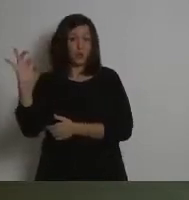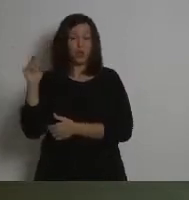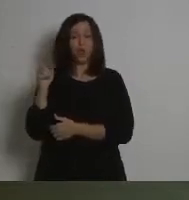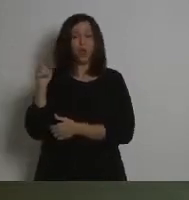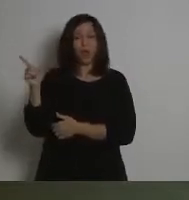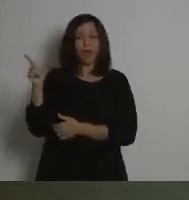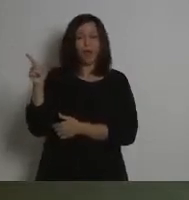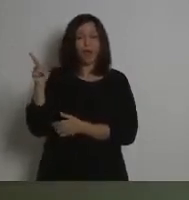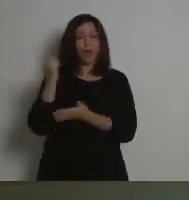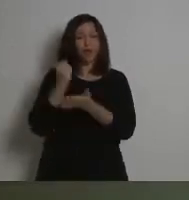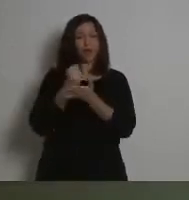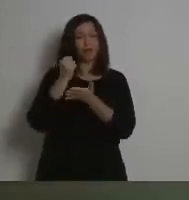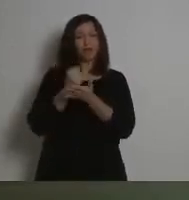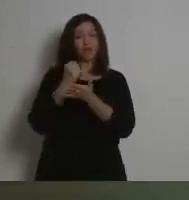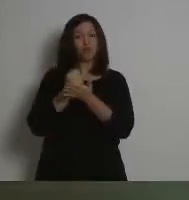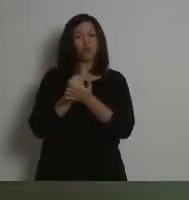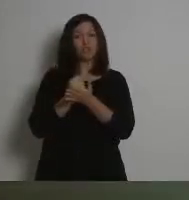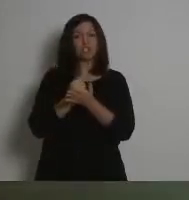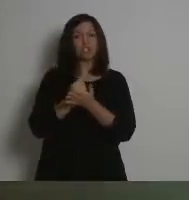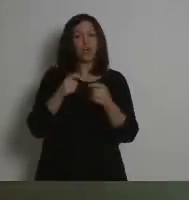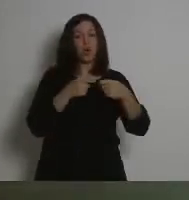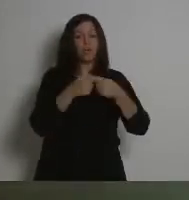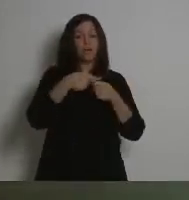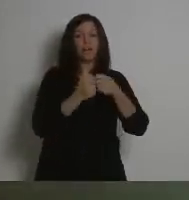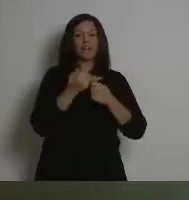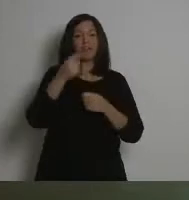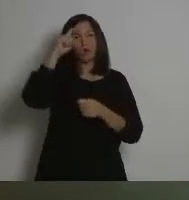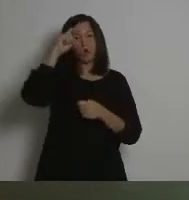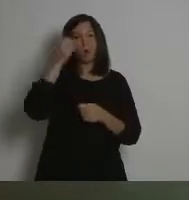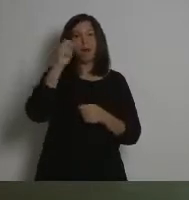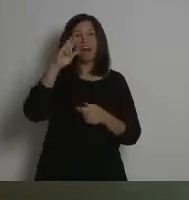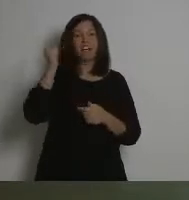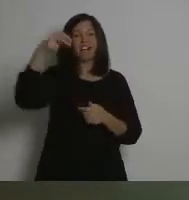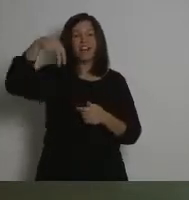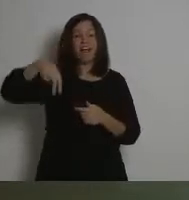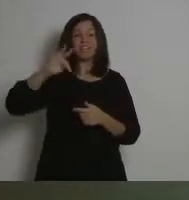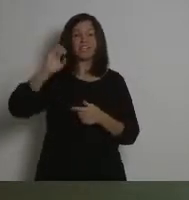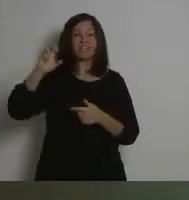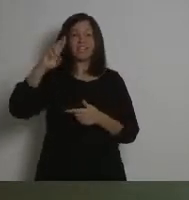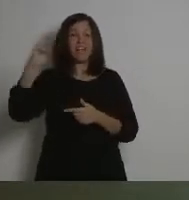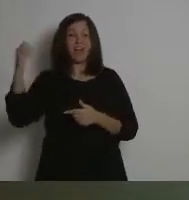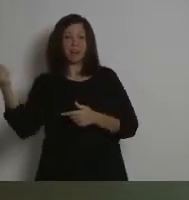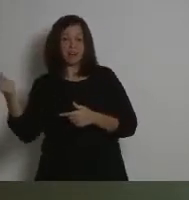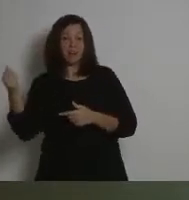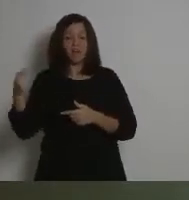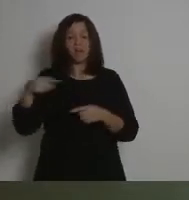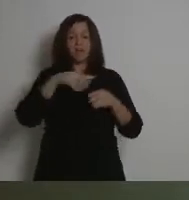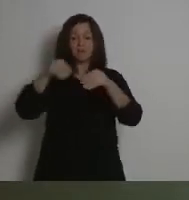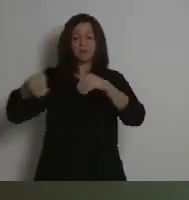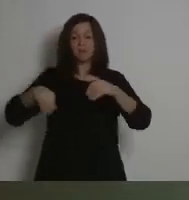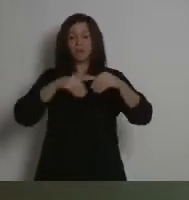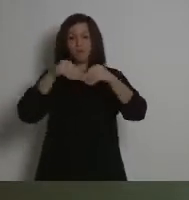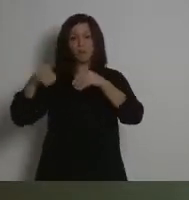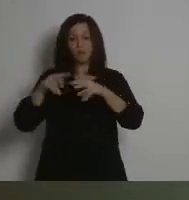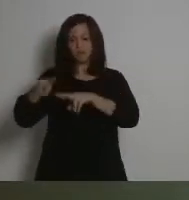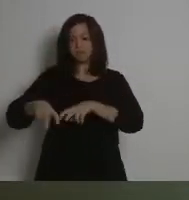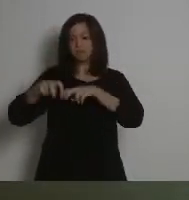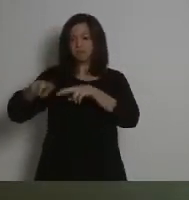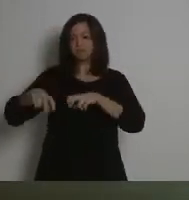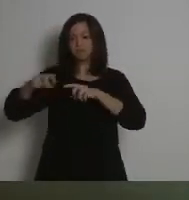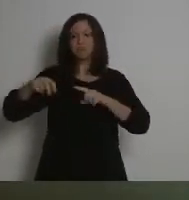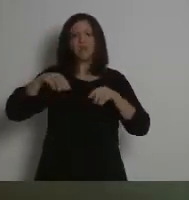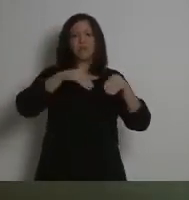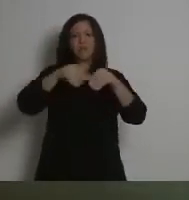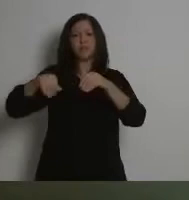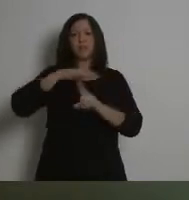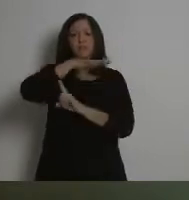Ella es socia de Arranda Terra, cooperativa dedicada a la dinamización local agroecológica de diferentes territorios